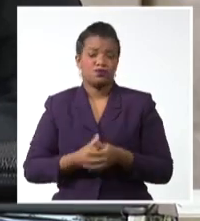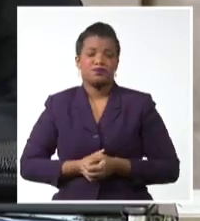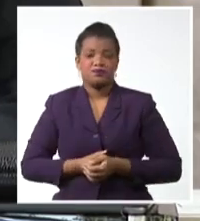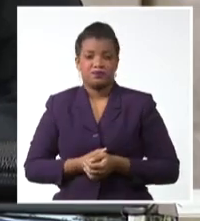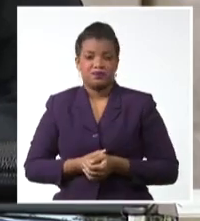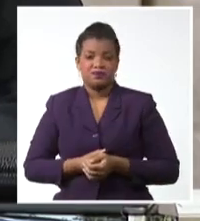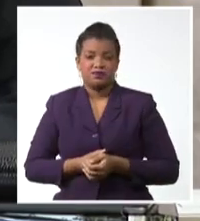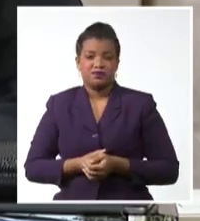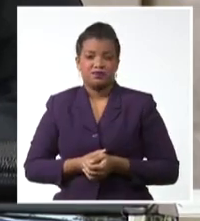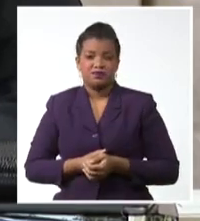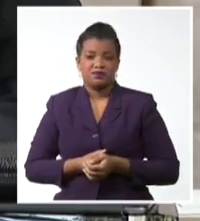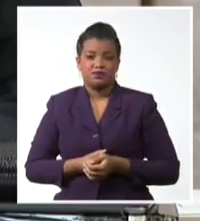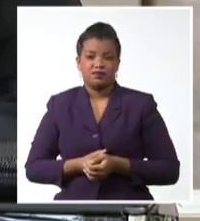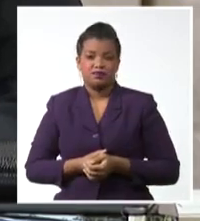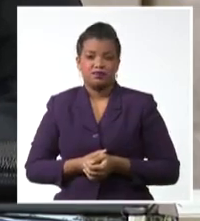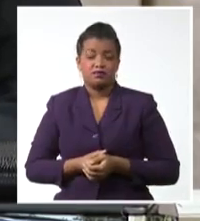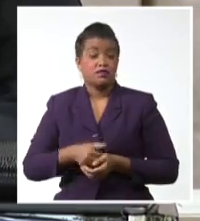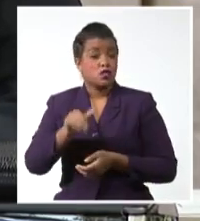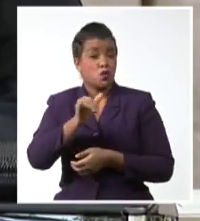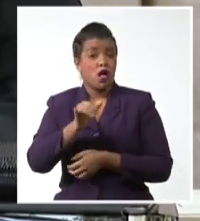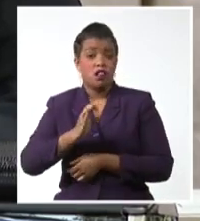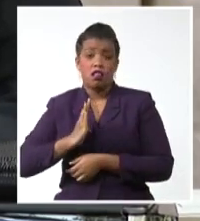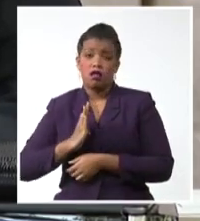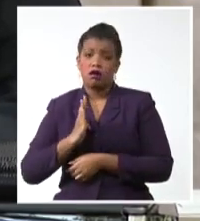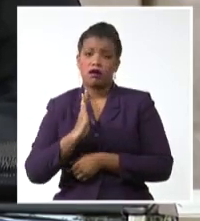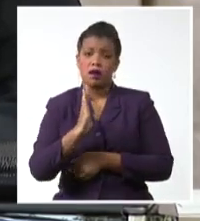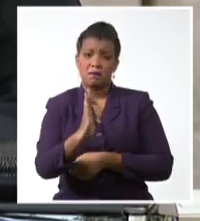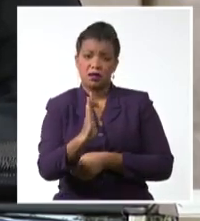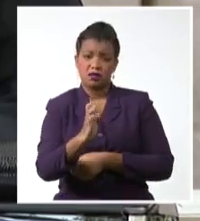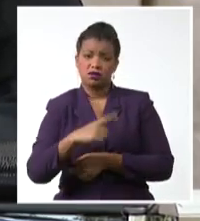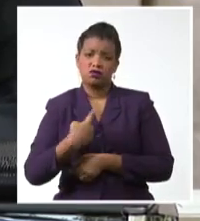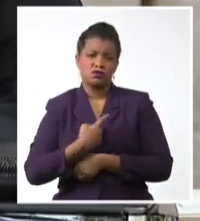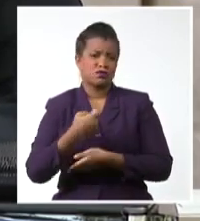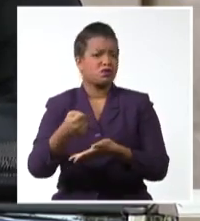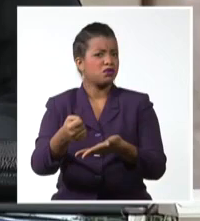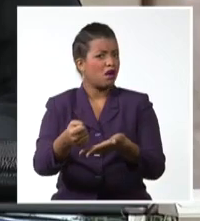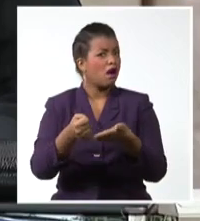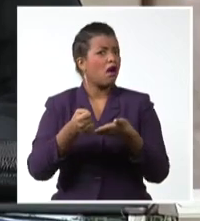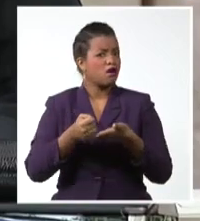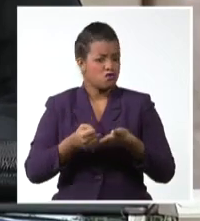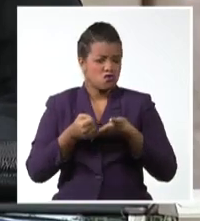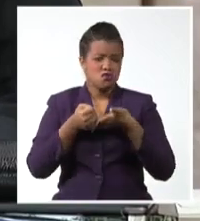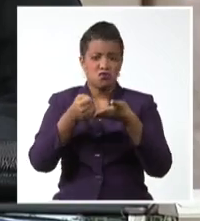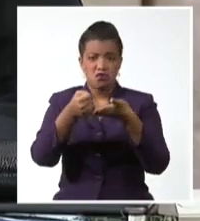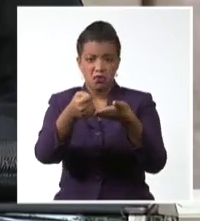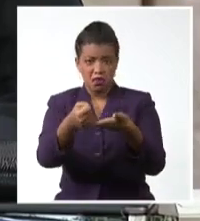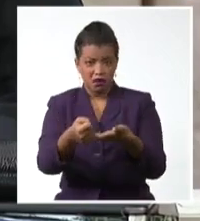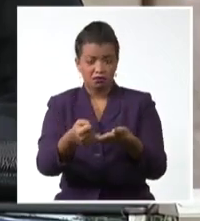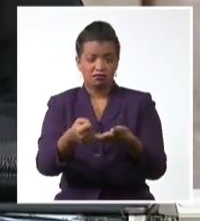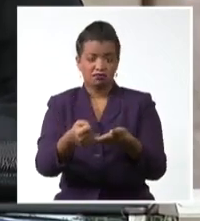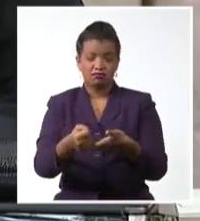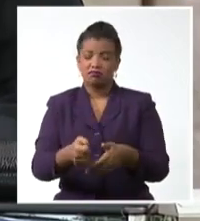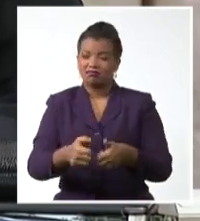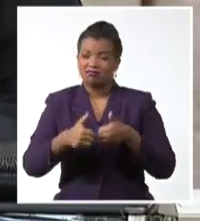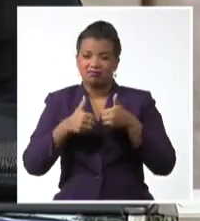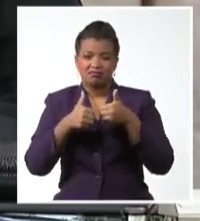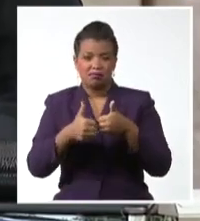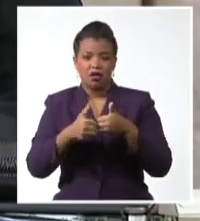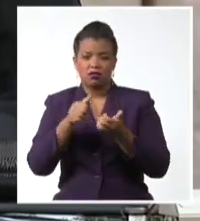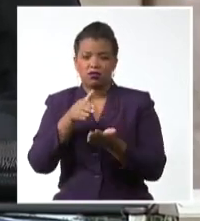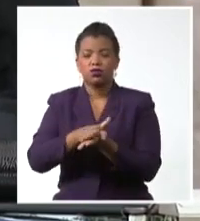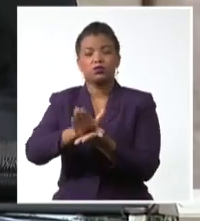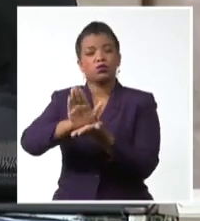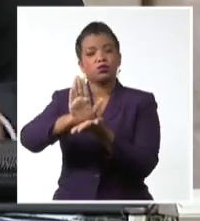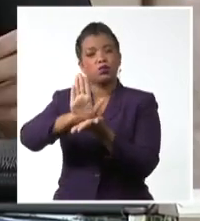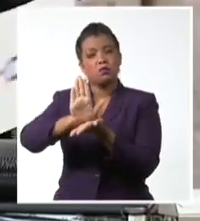demandando con respeto nuestros posibles aportes y apoyando con disposición y alto compromiso